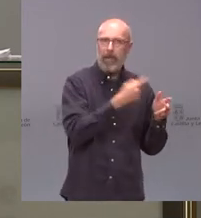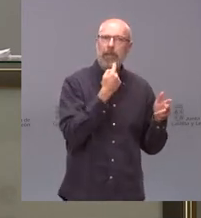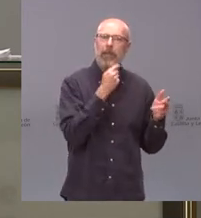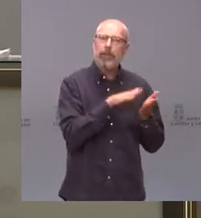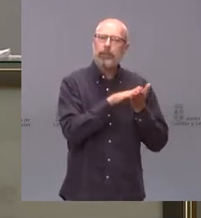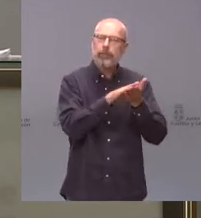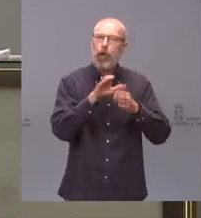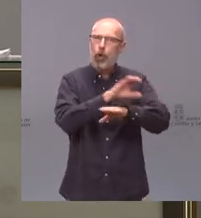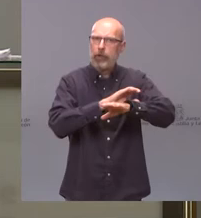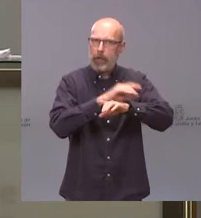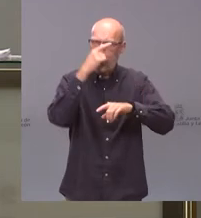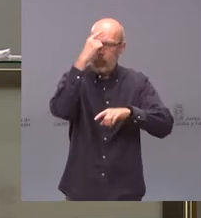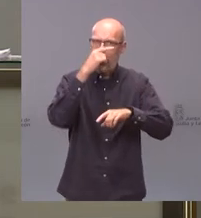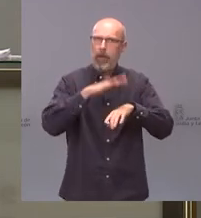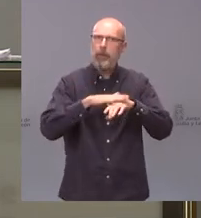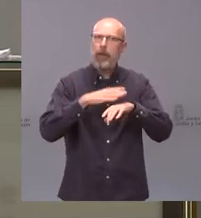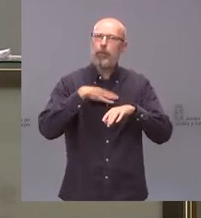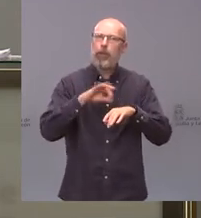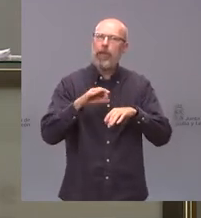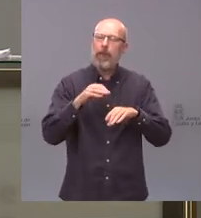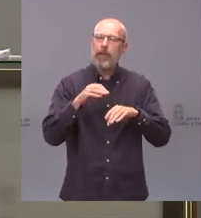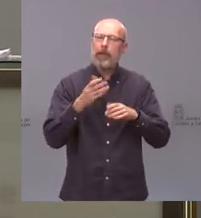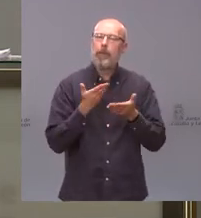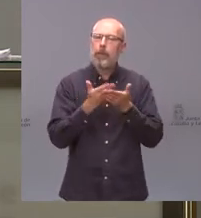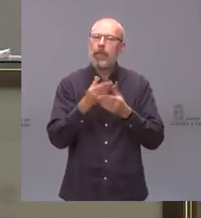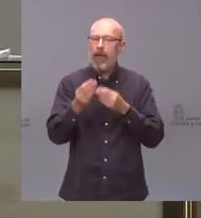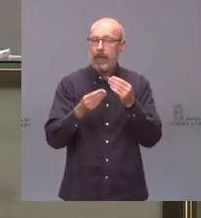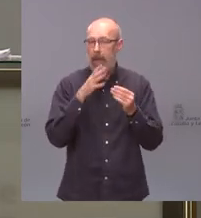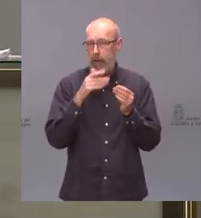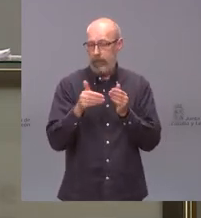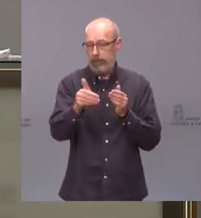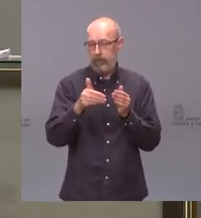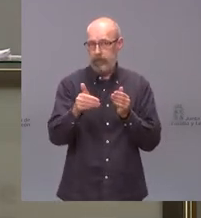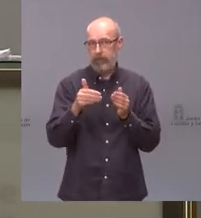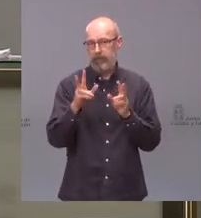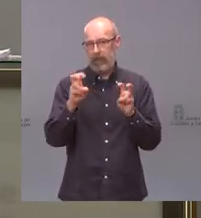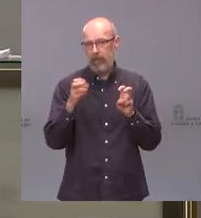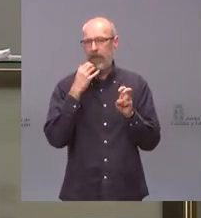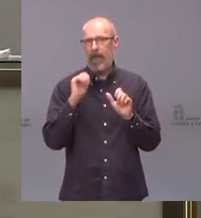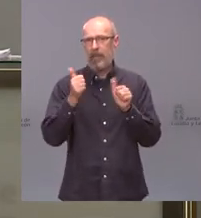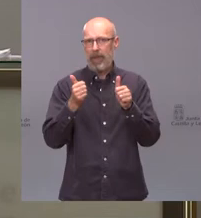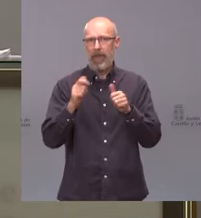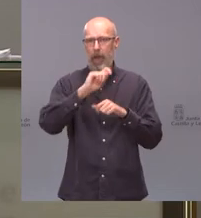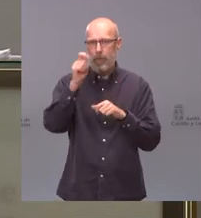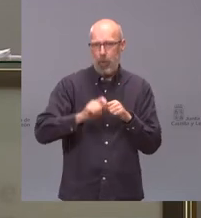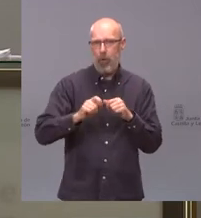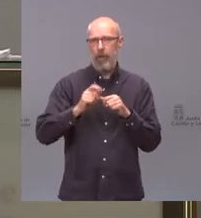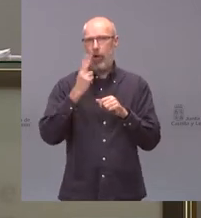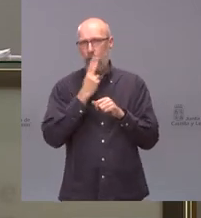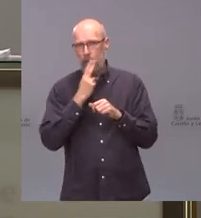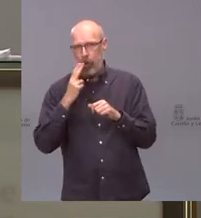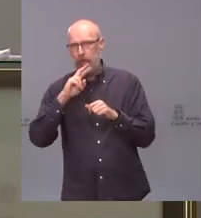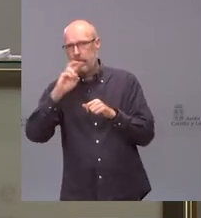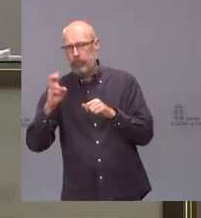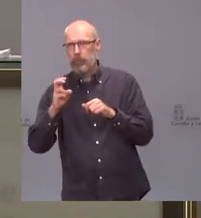para poder celebrar sobre todo en estas fechas que son propias de bodas y de comuniones pues los